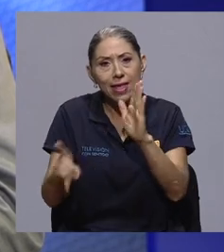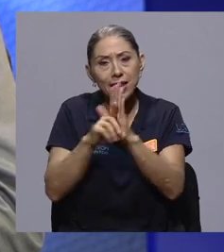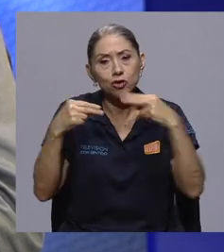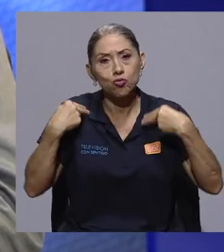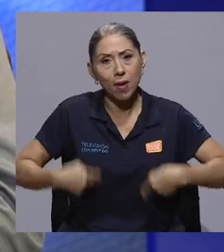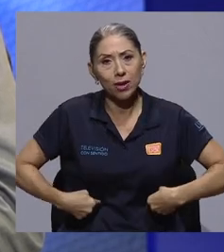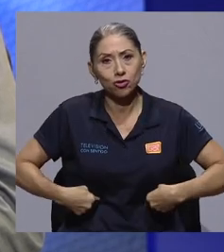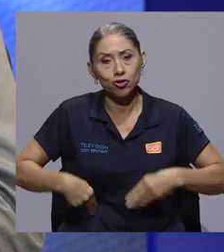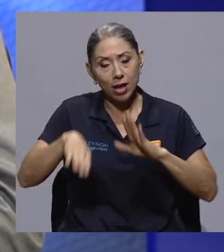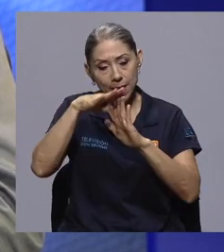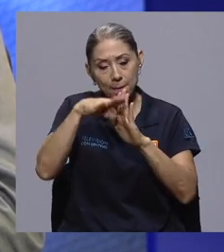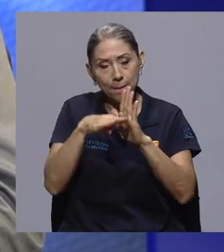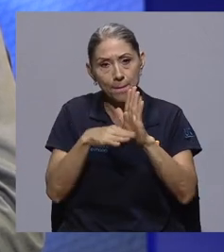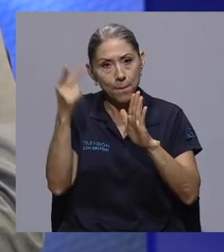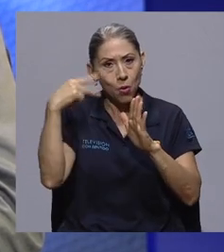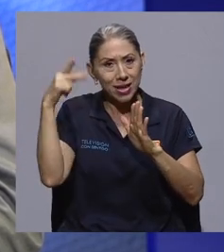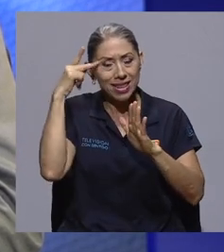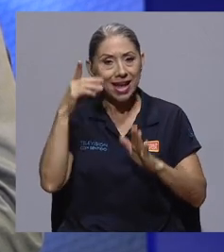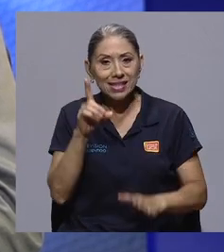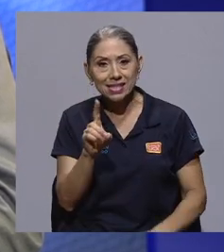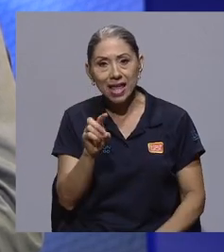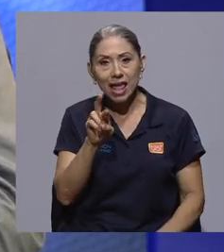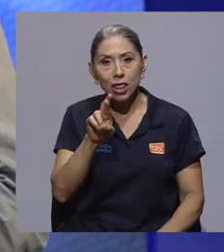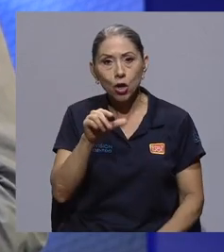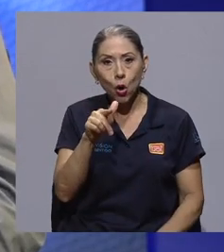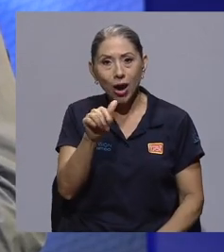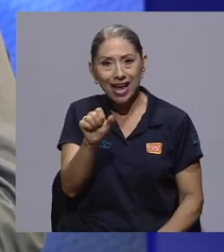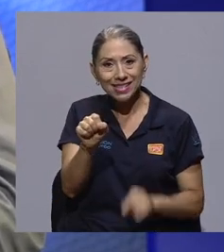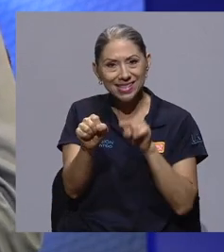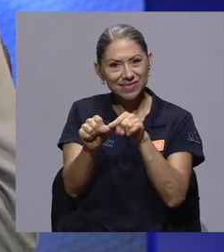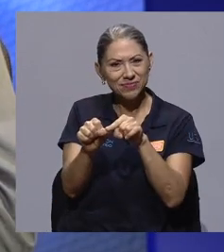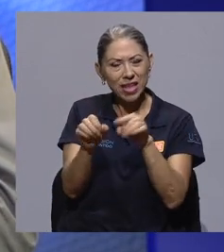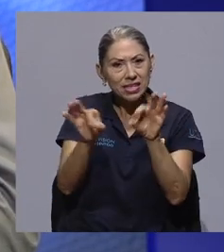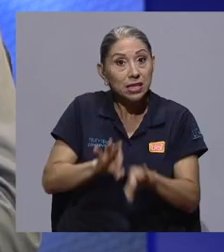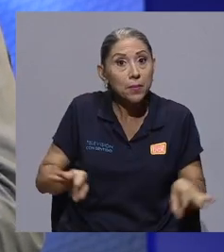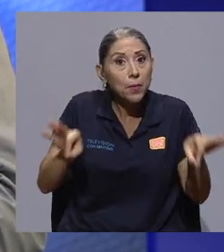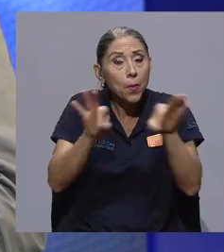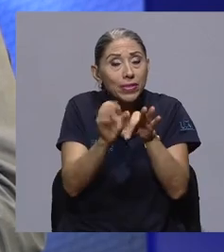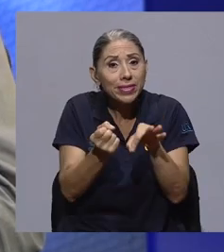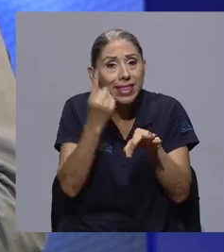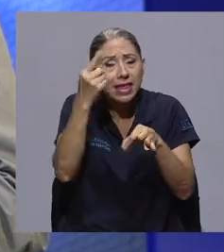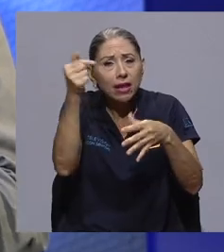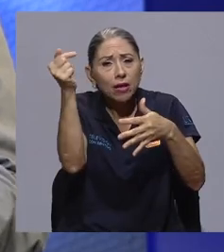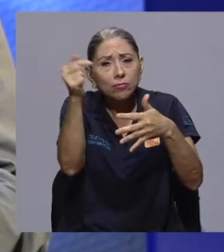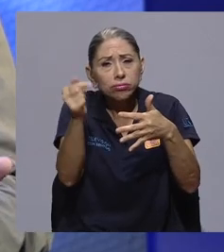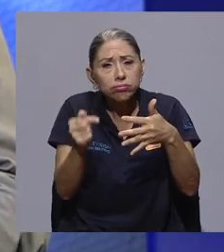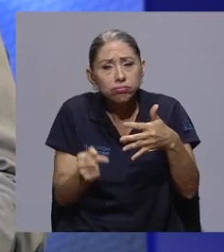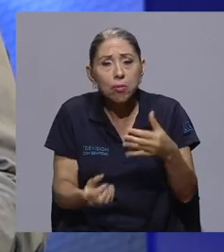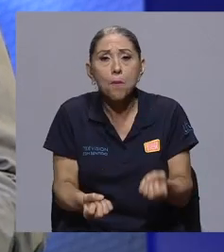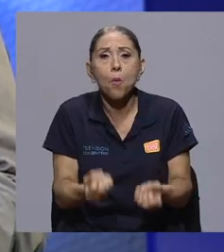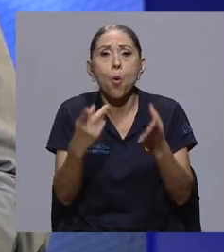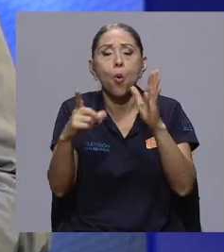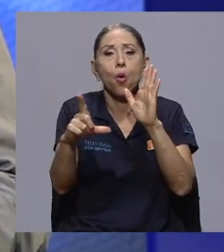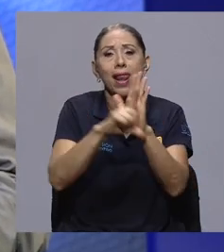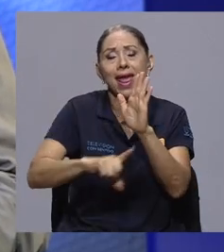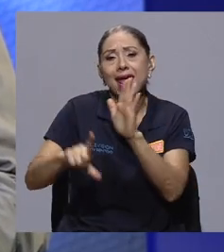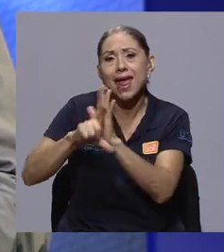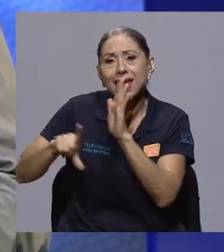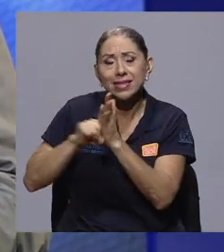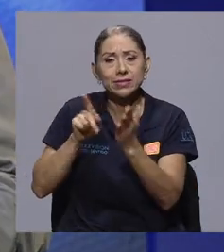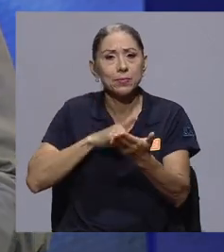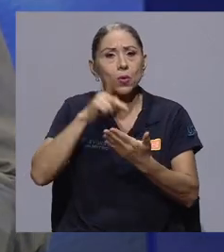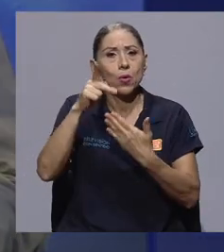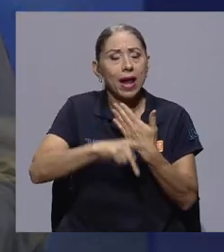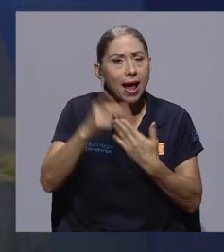derechos humanos en las políticas de drogas. Cuando hablo de políticas de drogas es importante entender que es toda una gran variedad de leyes,